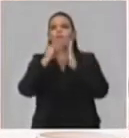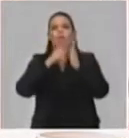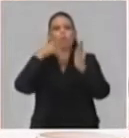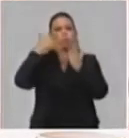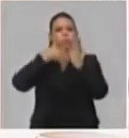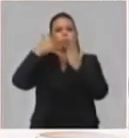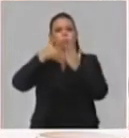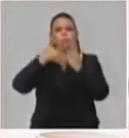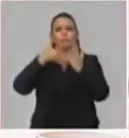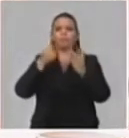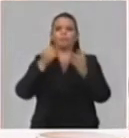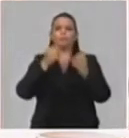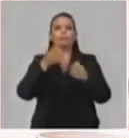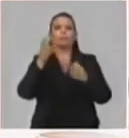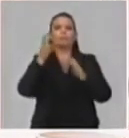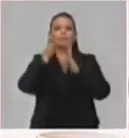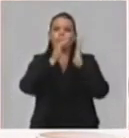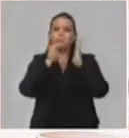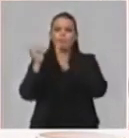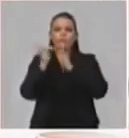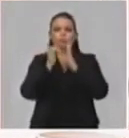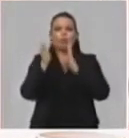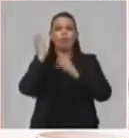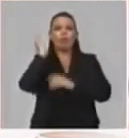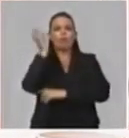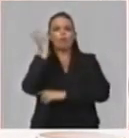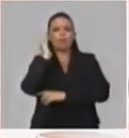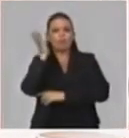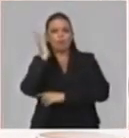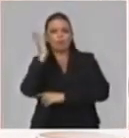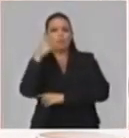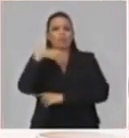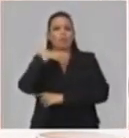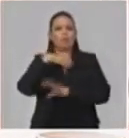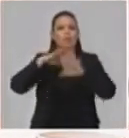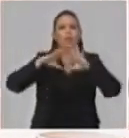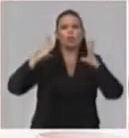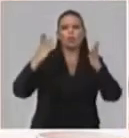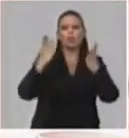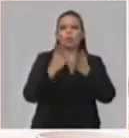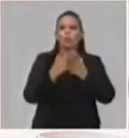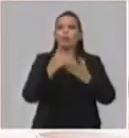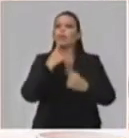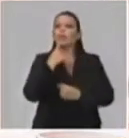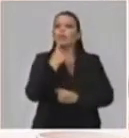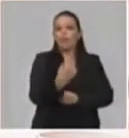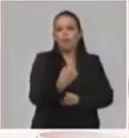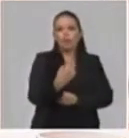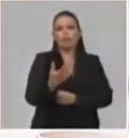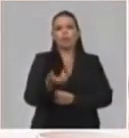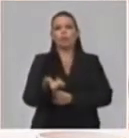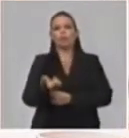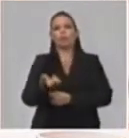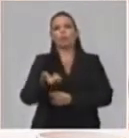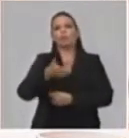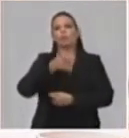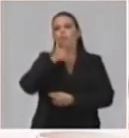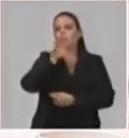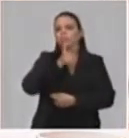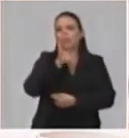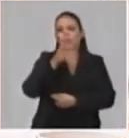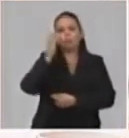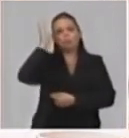directores provinciales de educación hacemos una evaluación de todos los criterios que nos llegan, los comentarios, las insatisfacciones, las